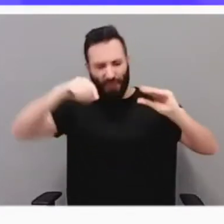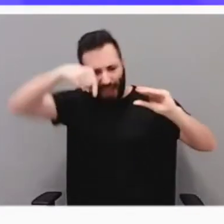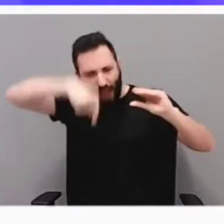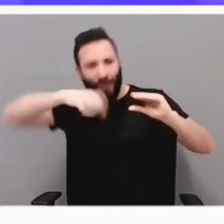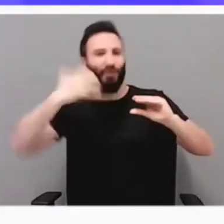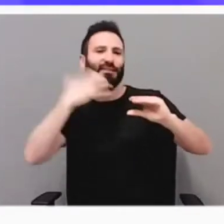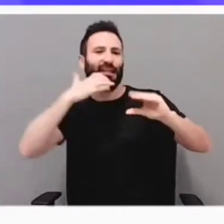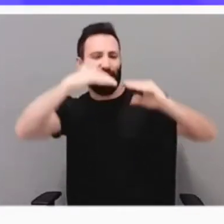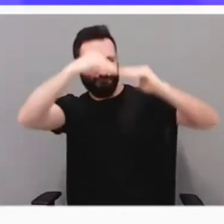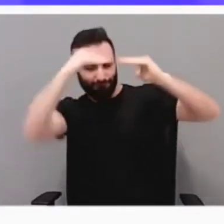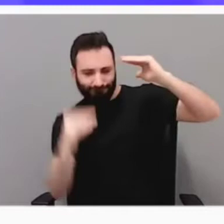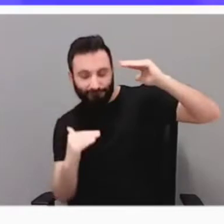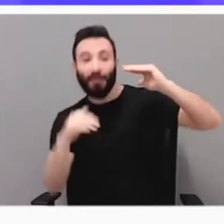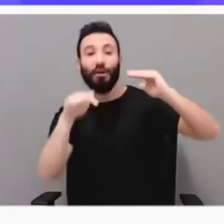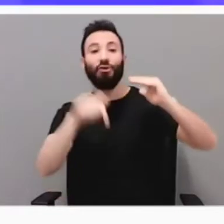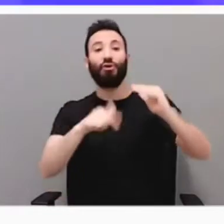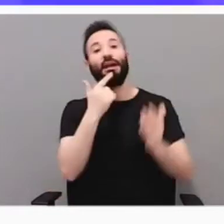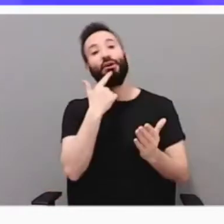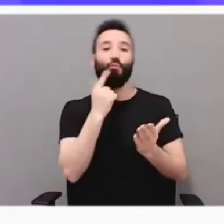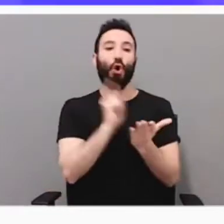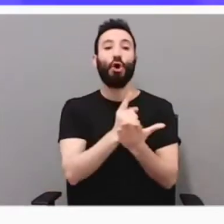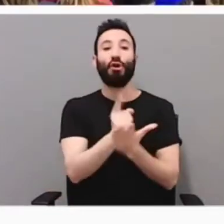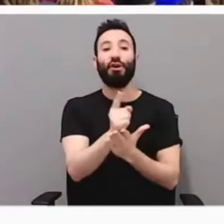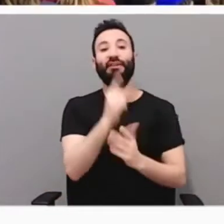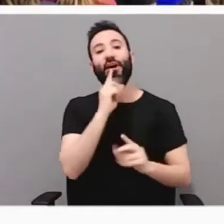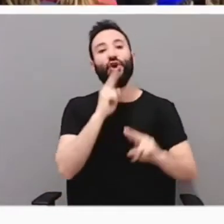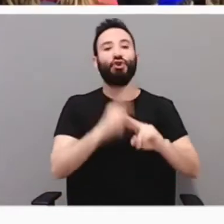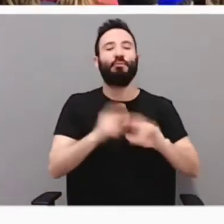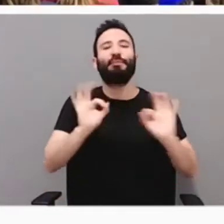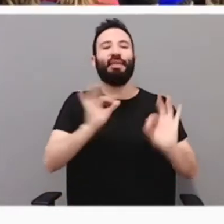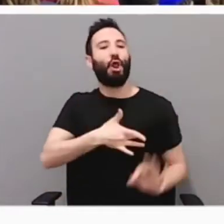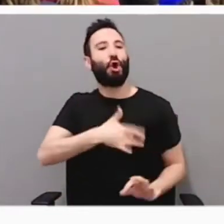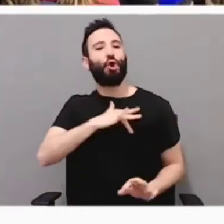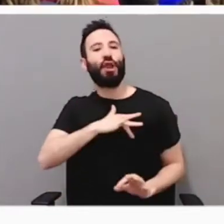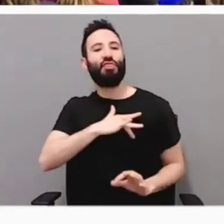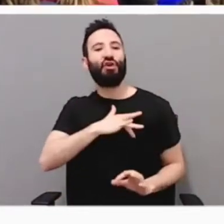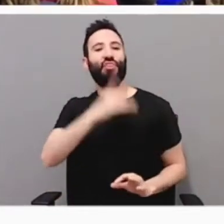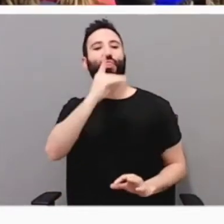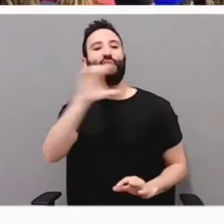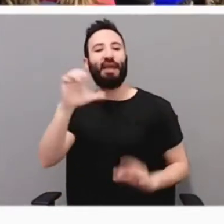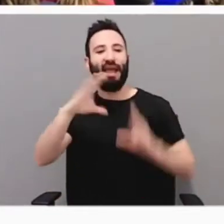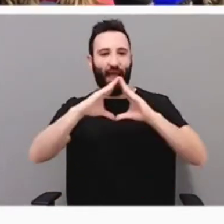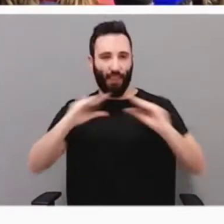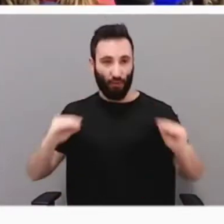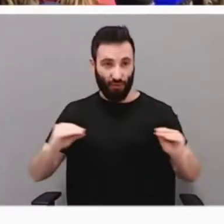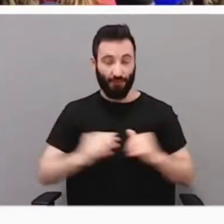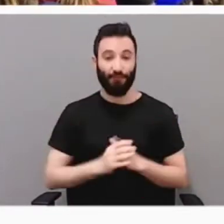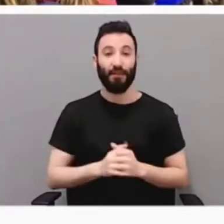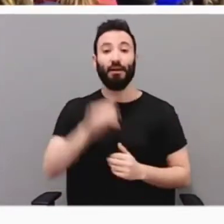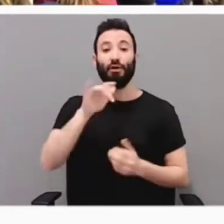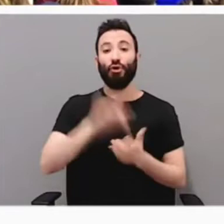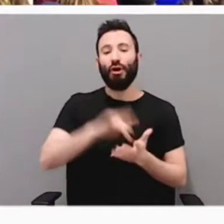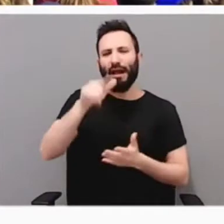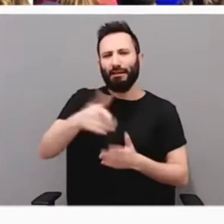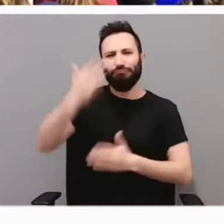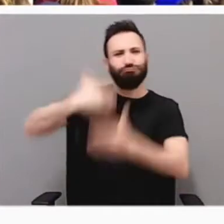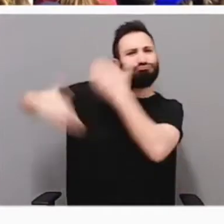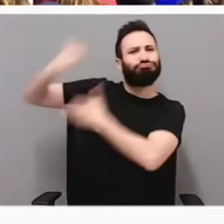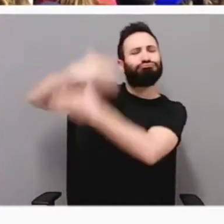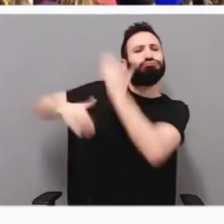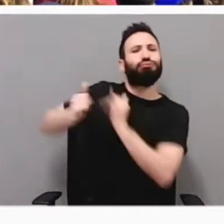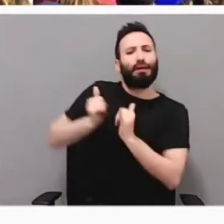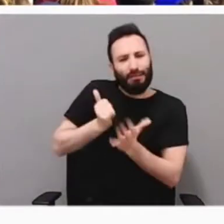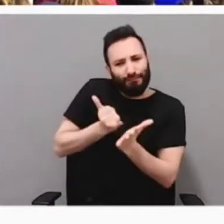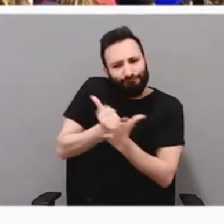denominamos geográficamente el corazón de Andalucía. Un municipio anclado históricamente en la agricultura, pero que en las últimas